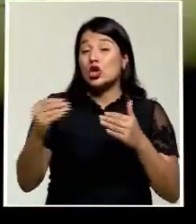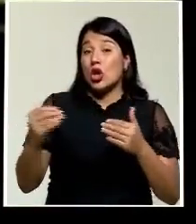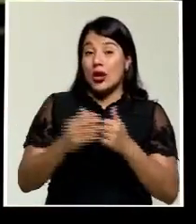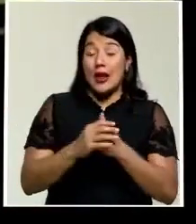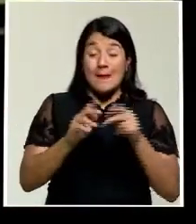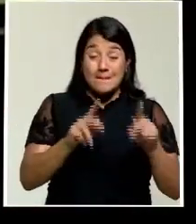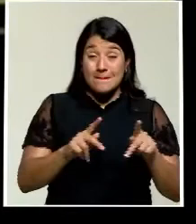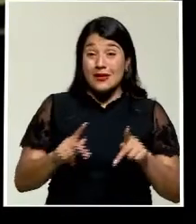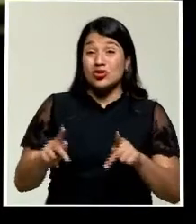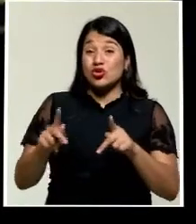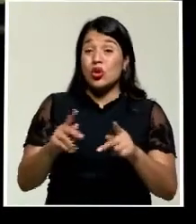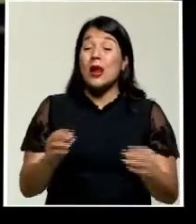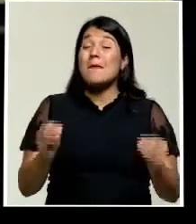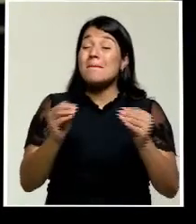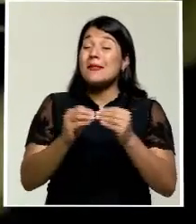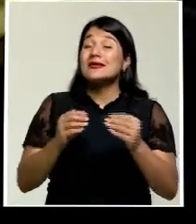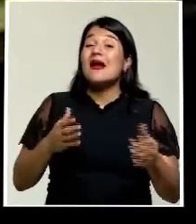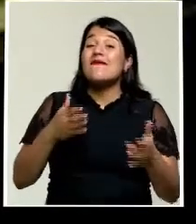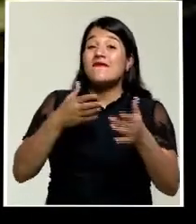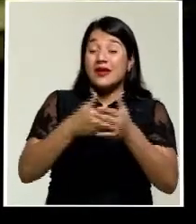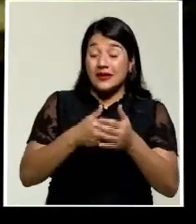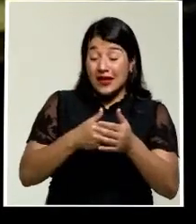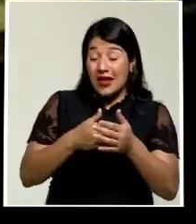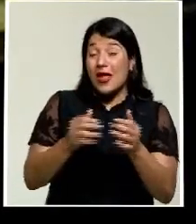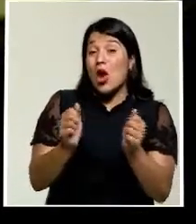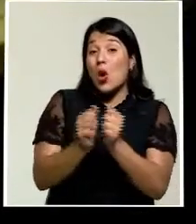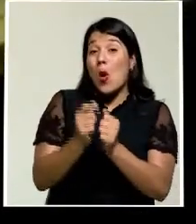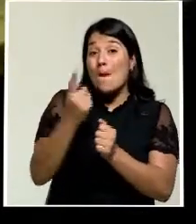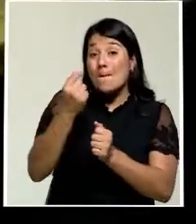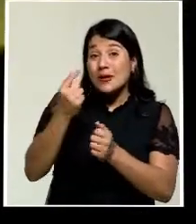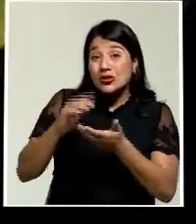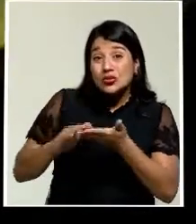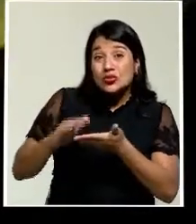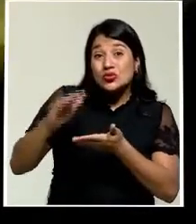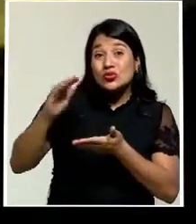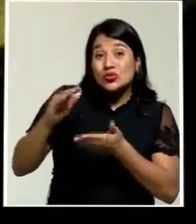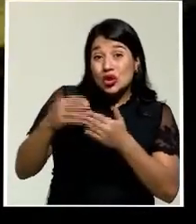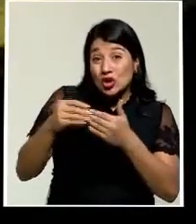con el incremento del valor de la moneda son quienes poseen créditos en dólares.